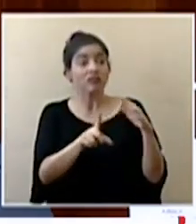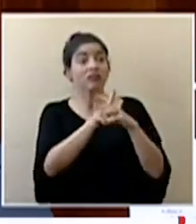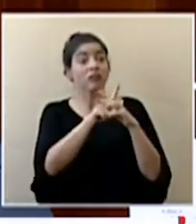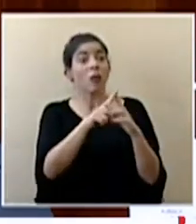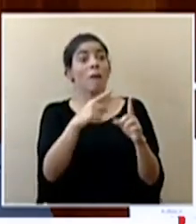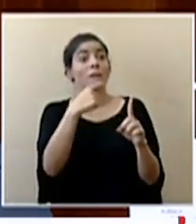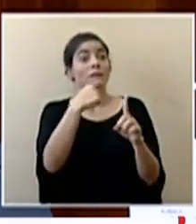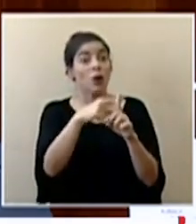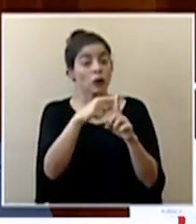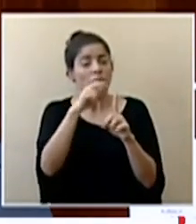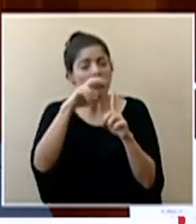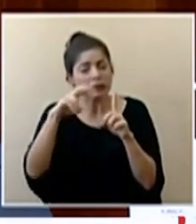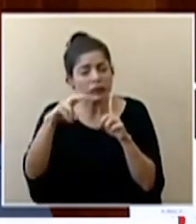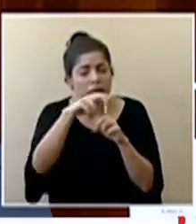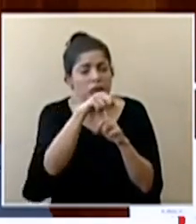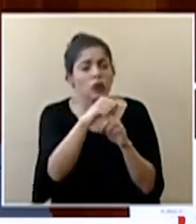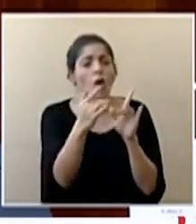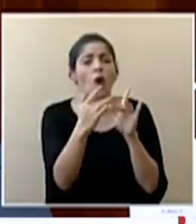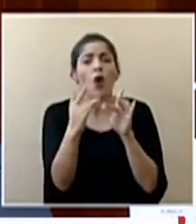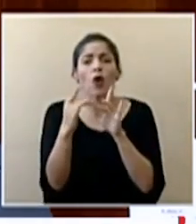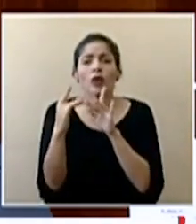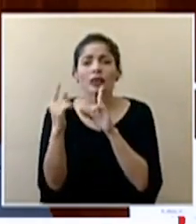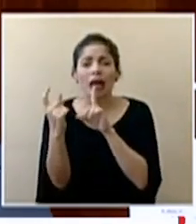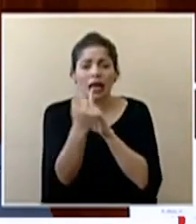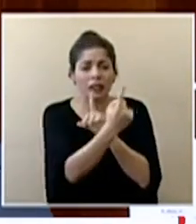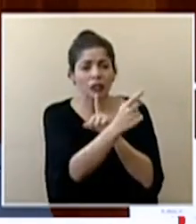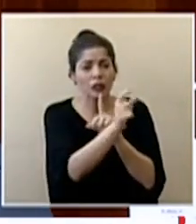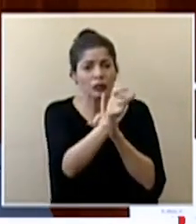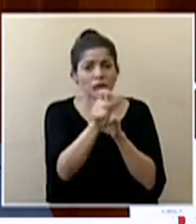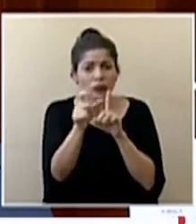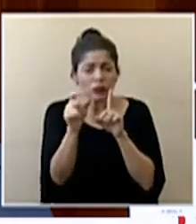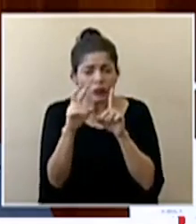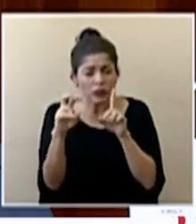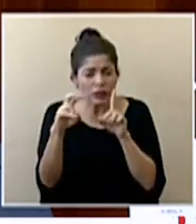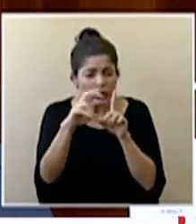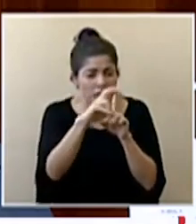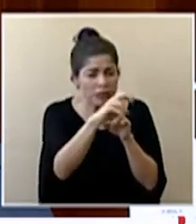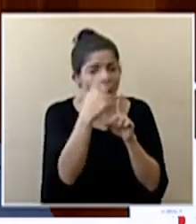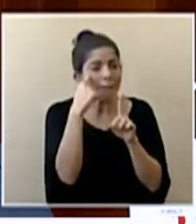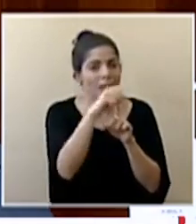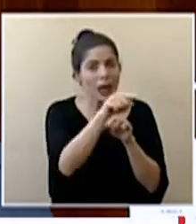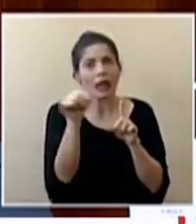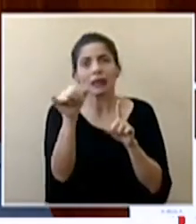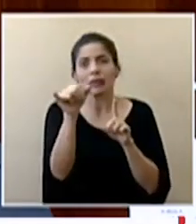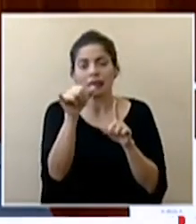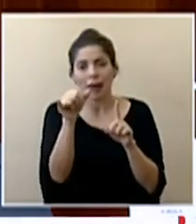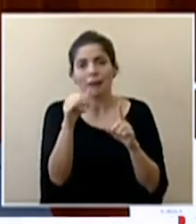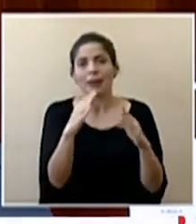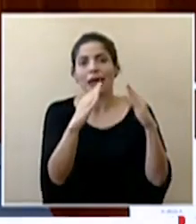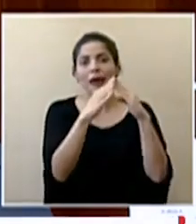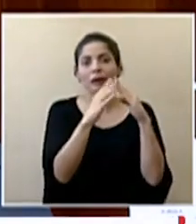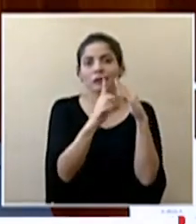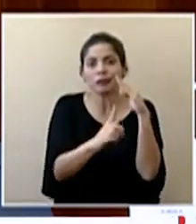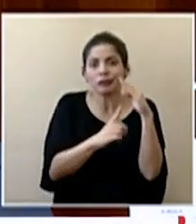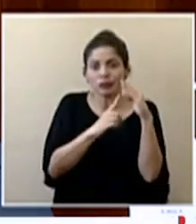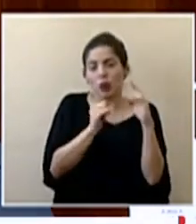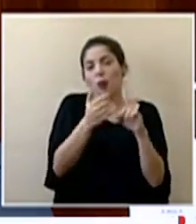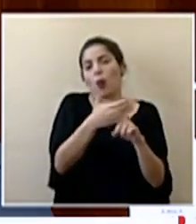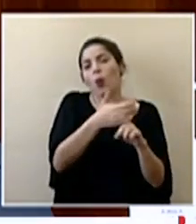hecho el levantamiento también de los contactos cercanos para ponerlos en una cuarentena que es un aislamiento preventivo